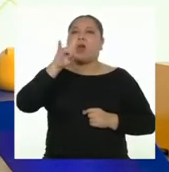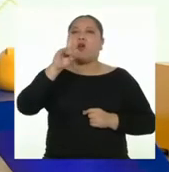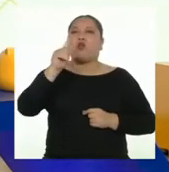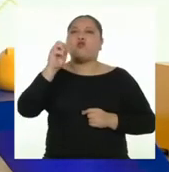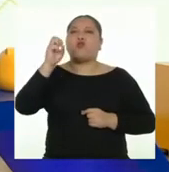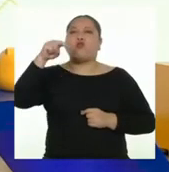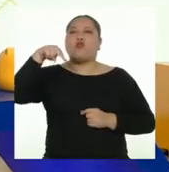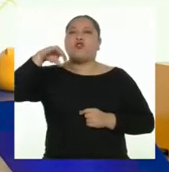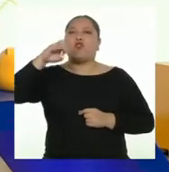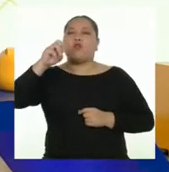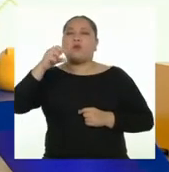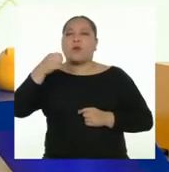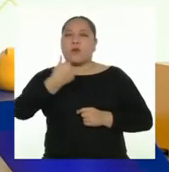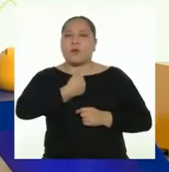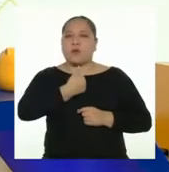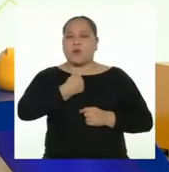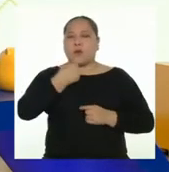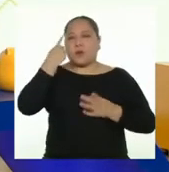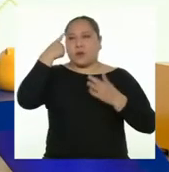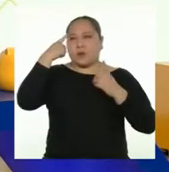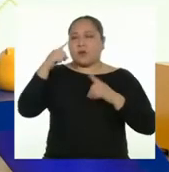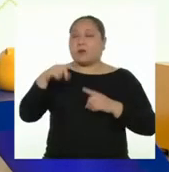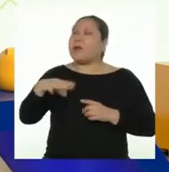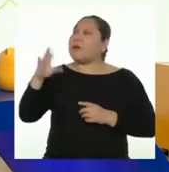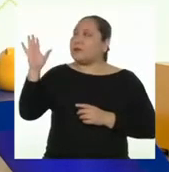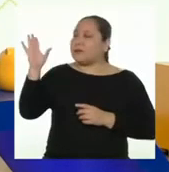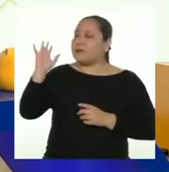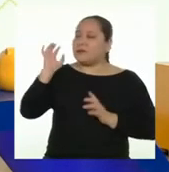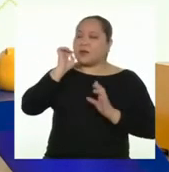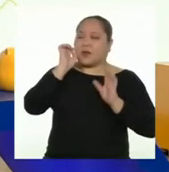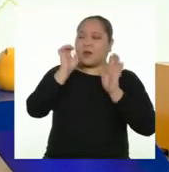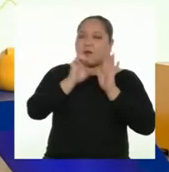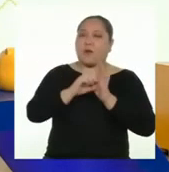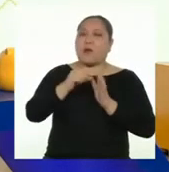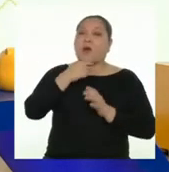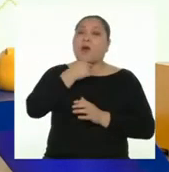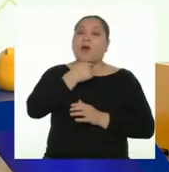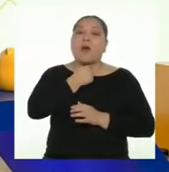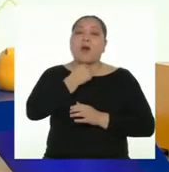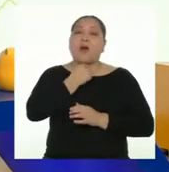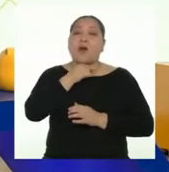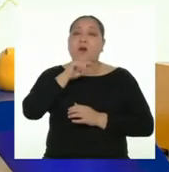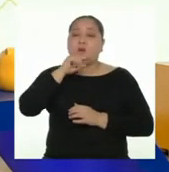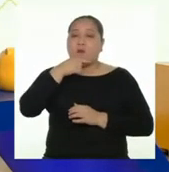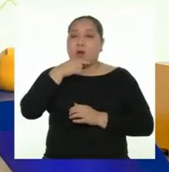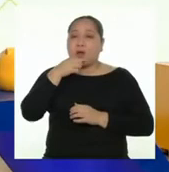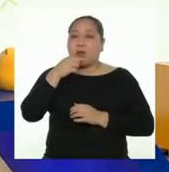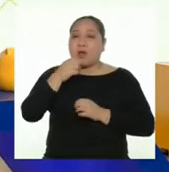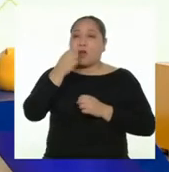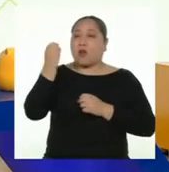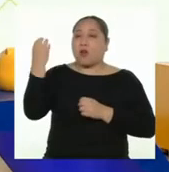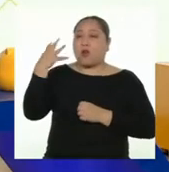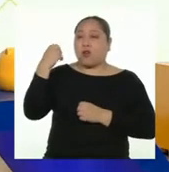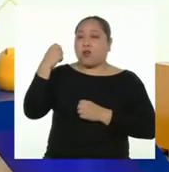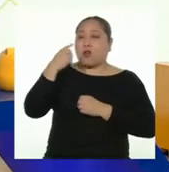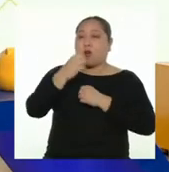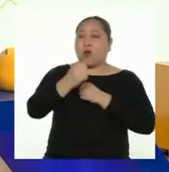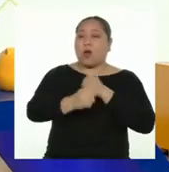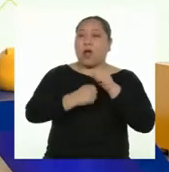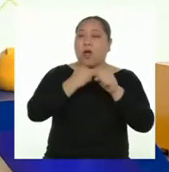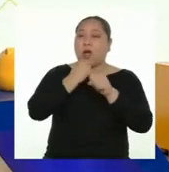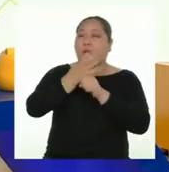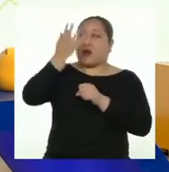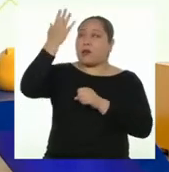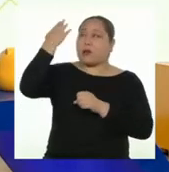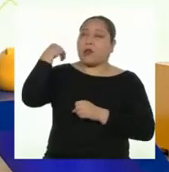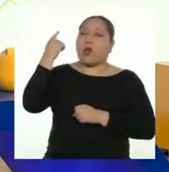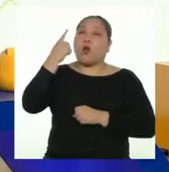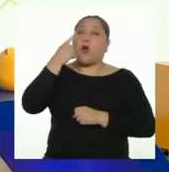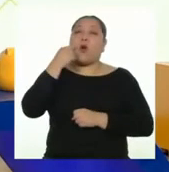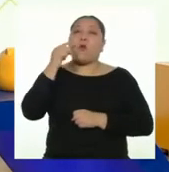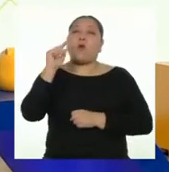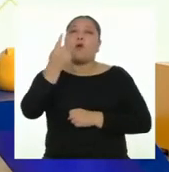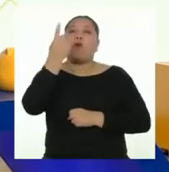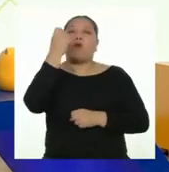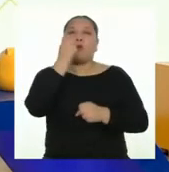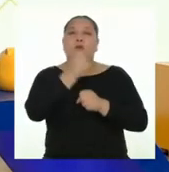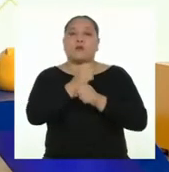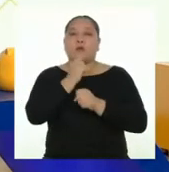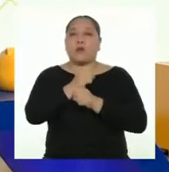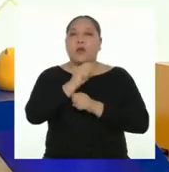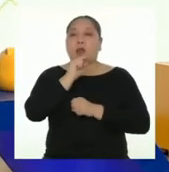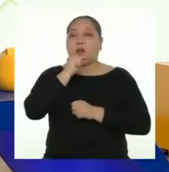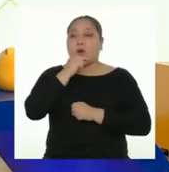Tengo un ejemplo. Recuerdo que mi abuela me contó que hace muchos años los hombres eran los únicos que se dedicaban a trabajar,